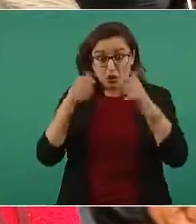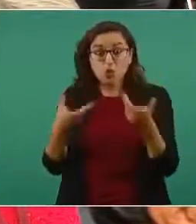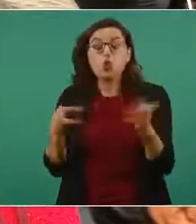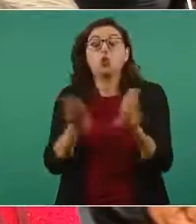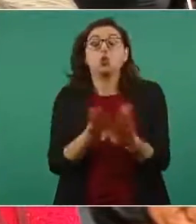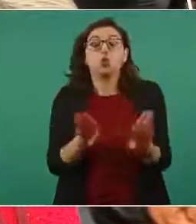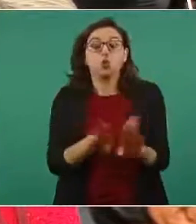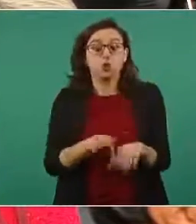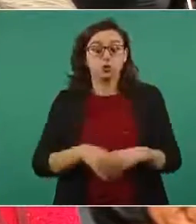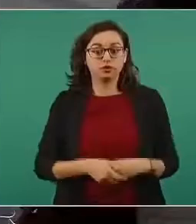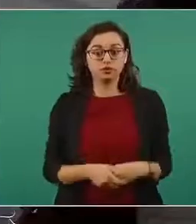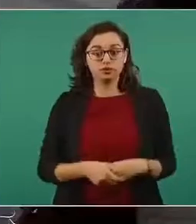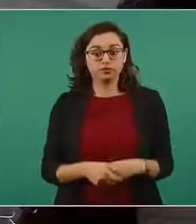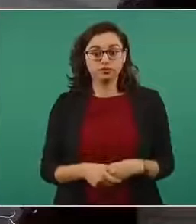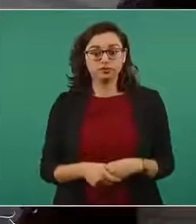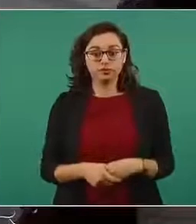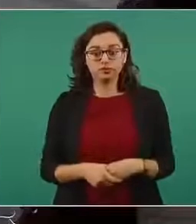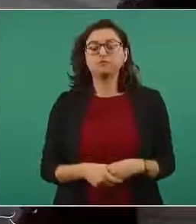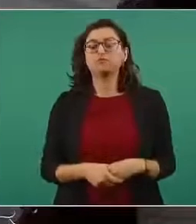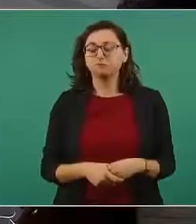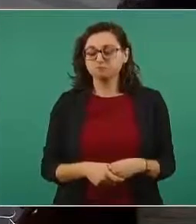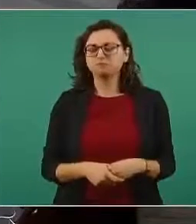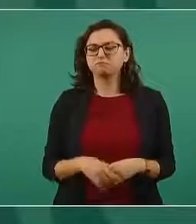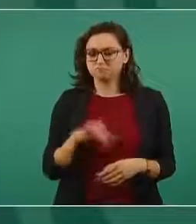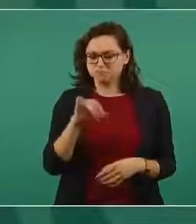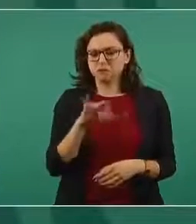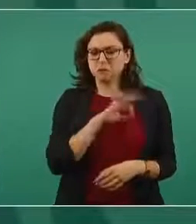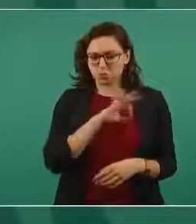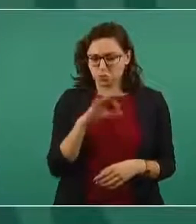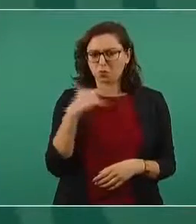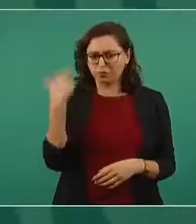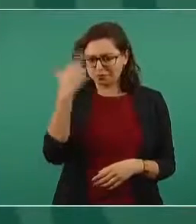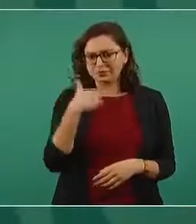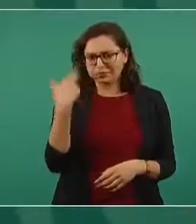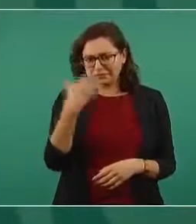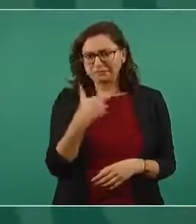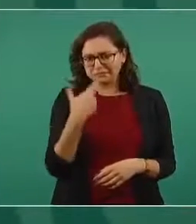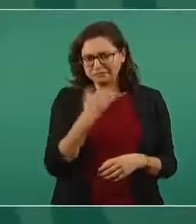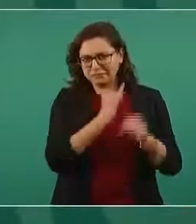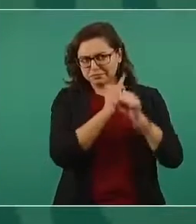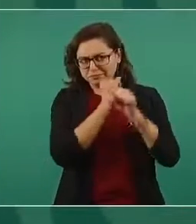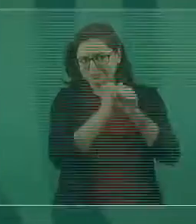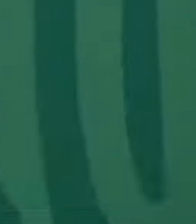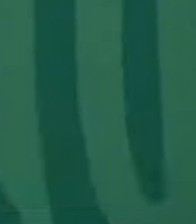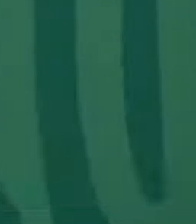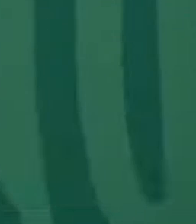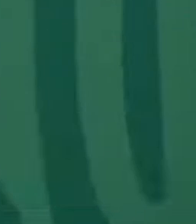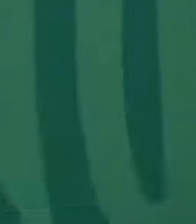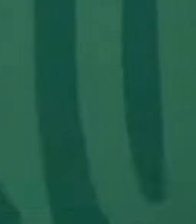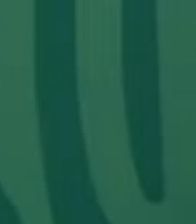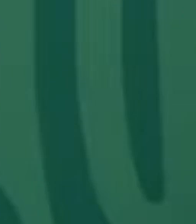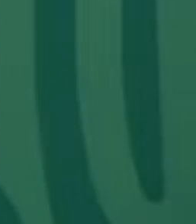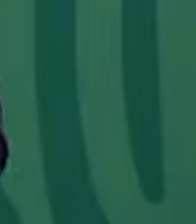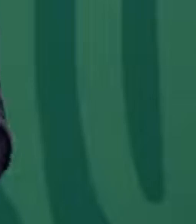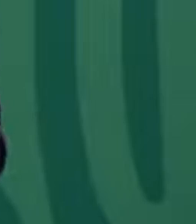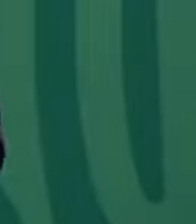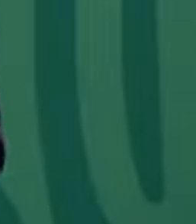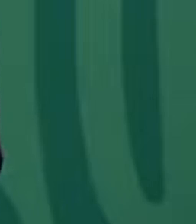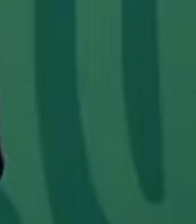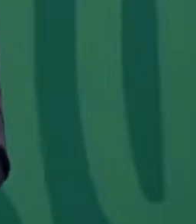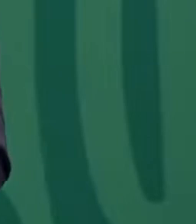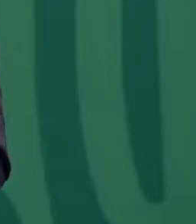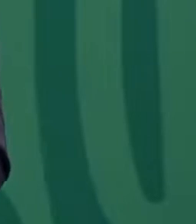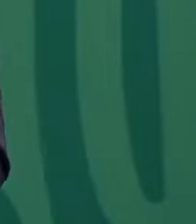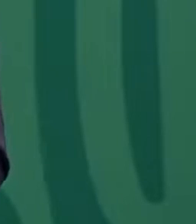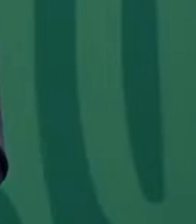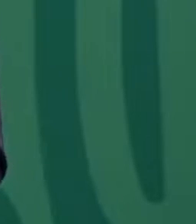enfermeros están saliendo de ahí claro lo podemos revisar con los compañeros de la Secretaría de Salud con Insabi y en el